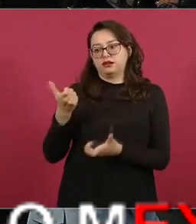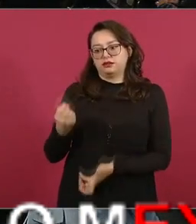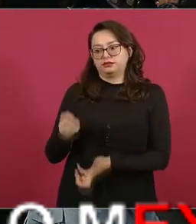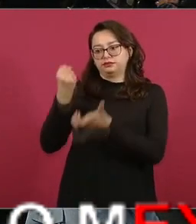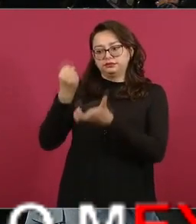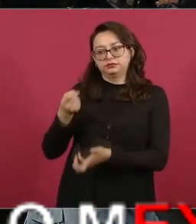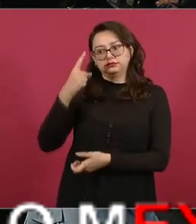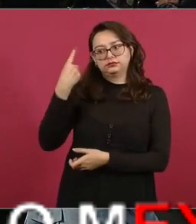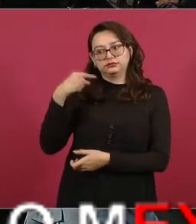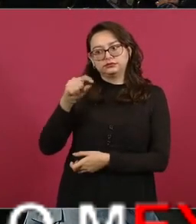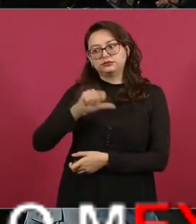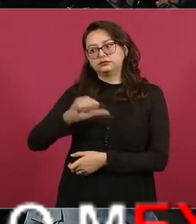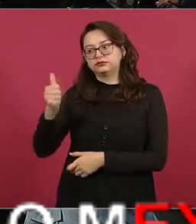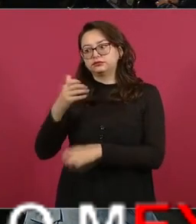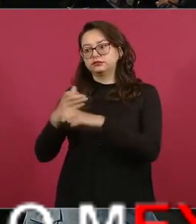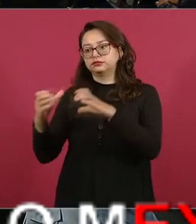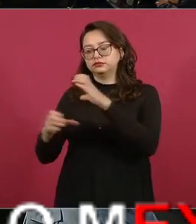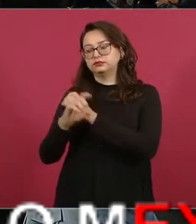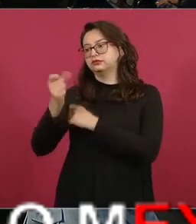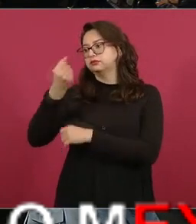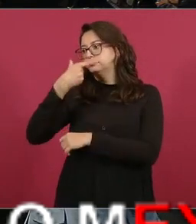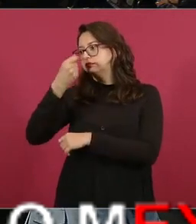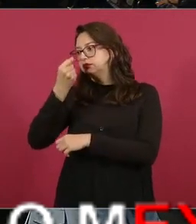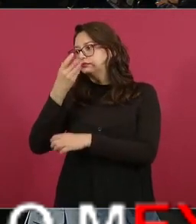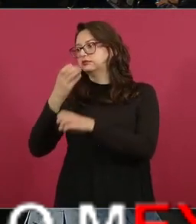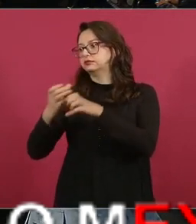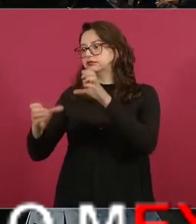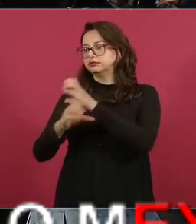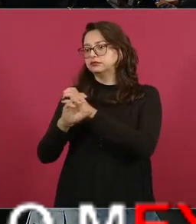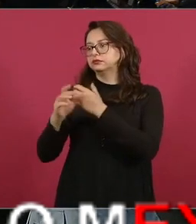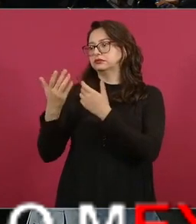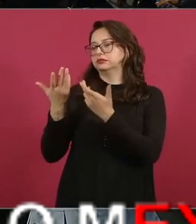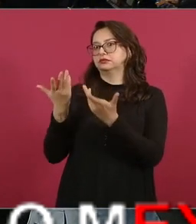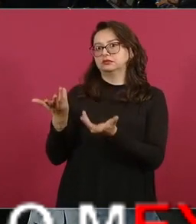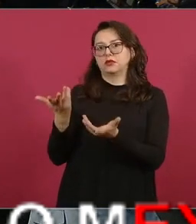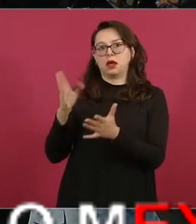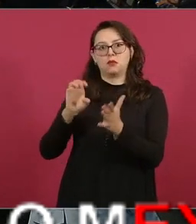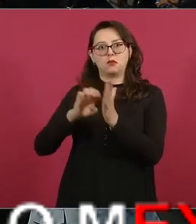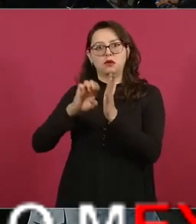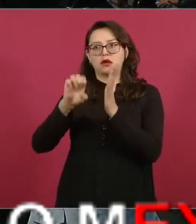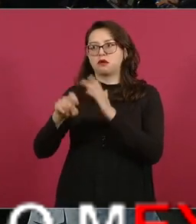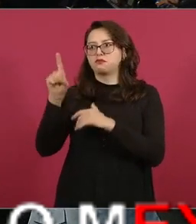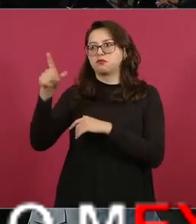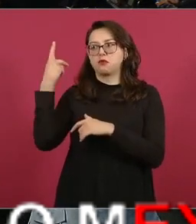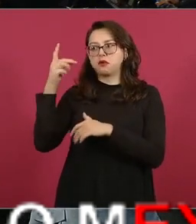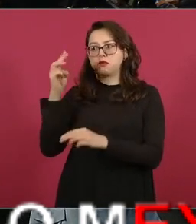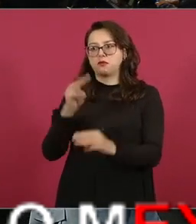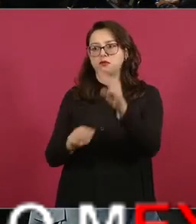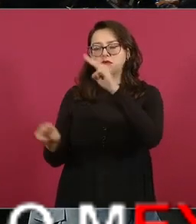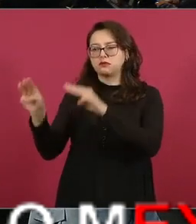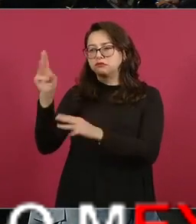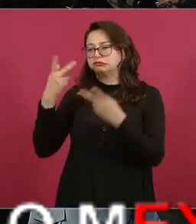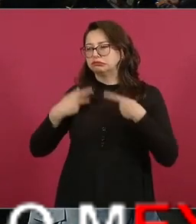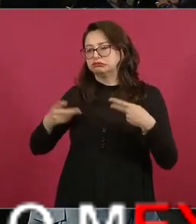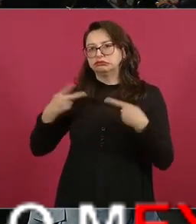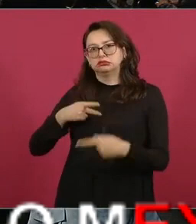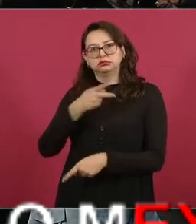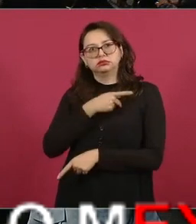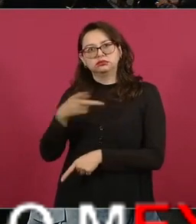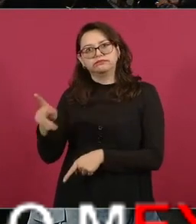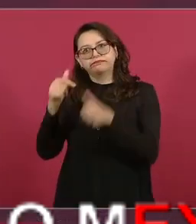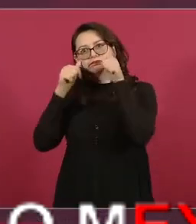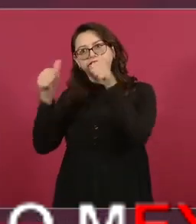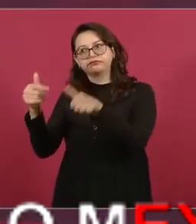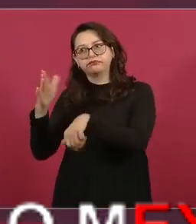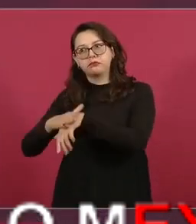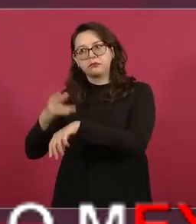la sierra de Puebla y pues hay muchas carencias. pues nosotros lo que